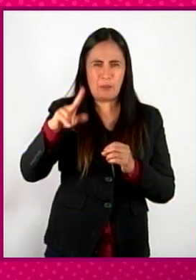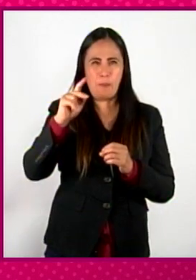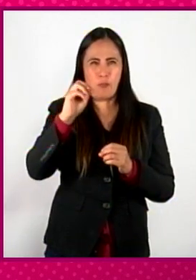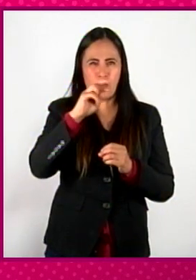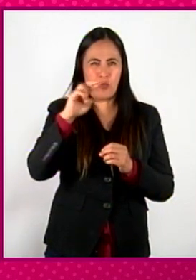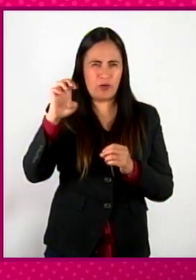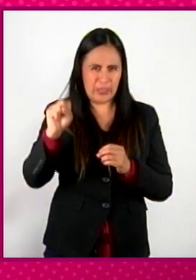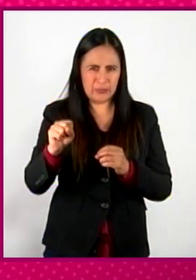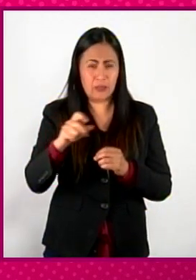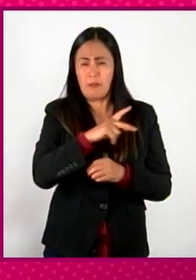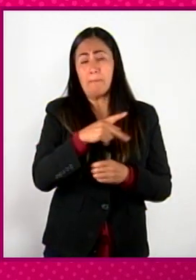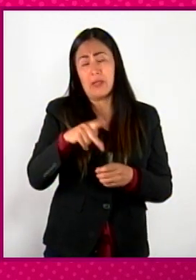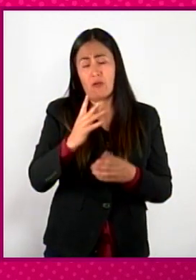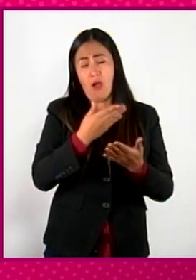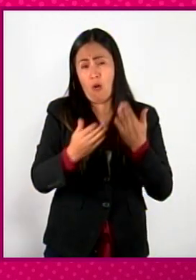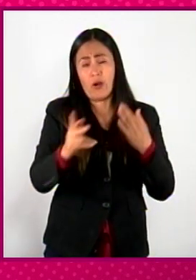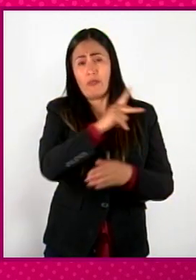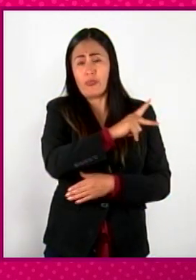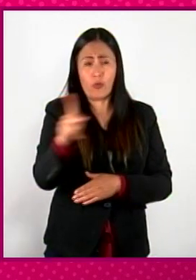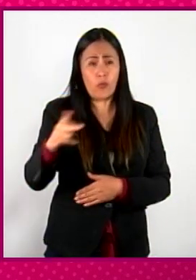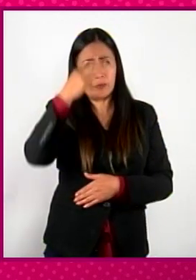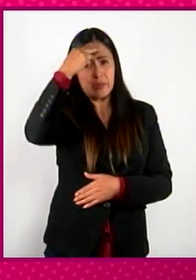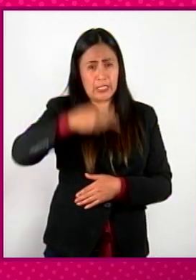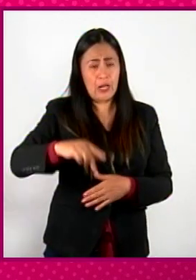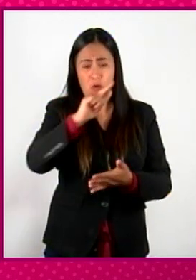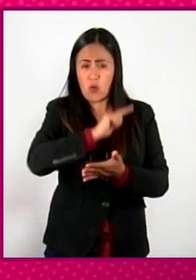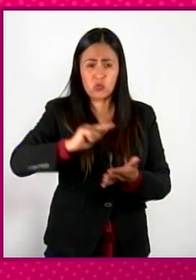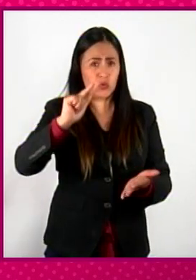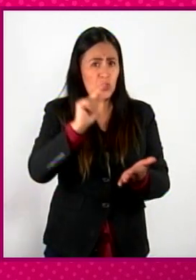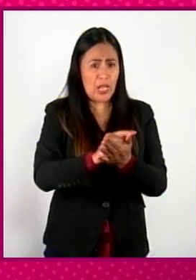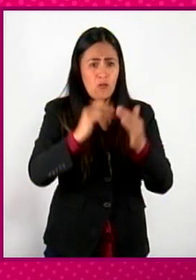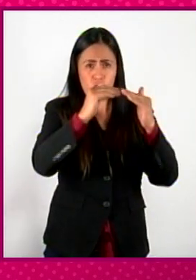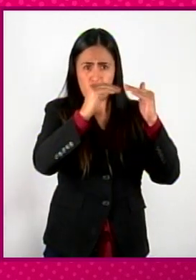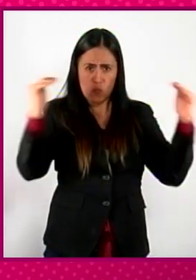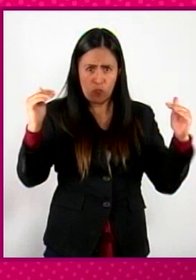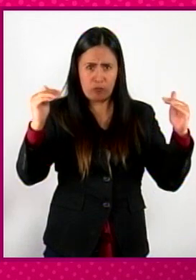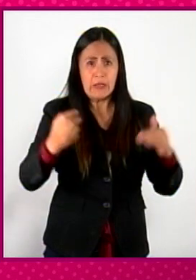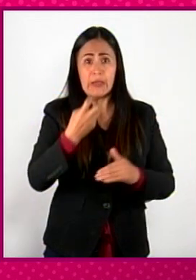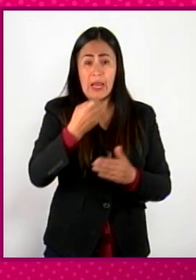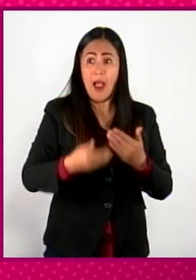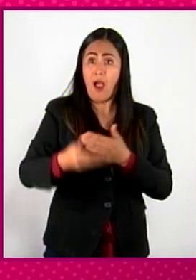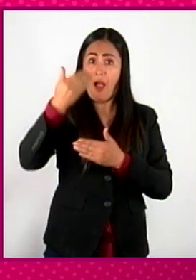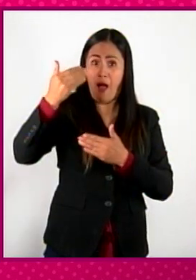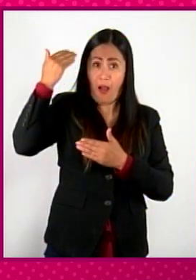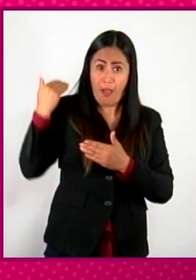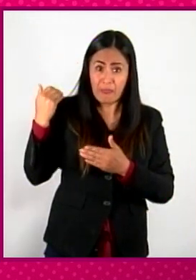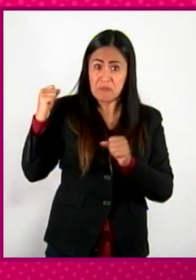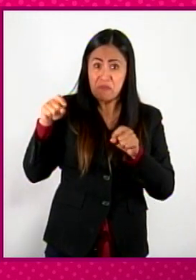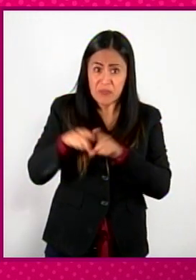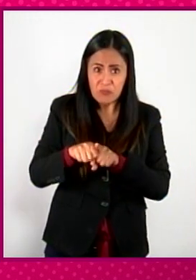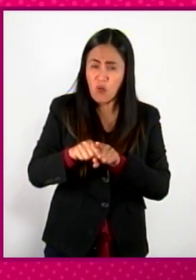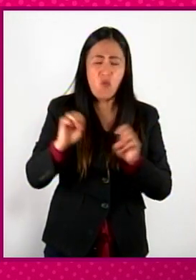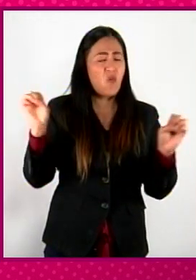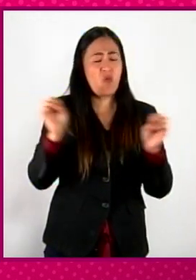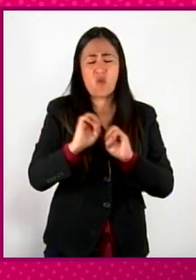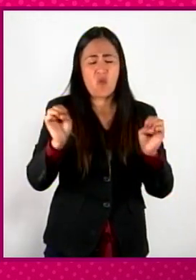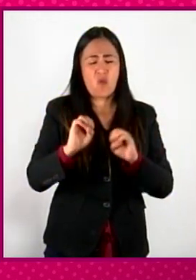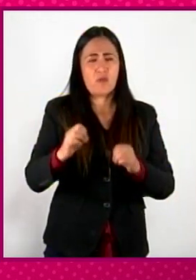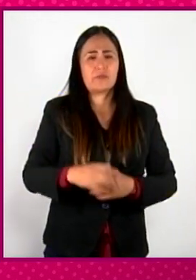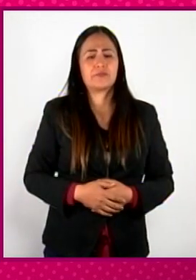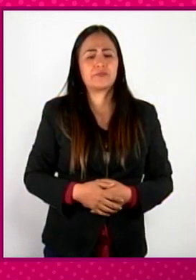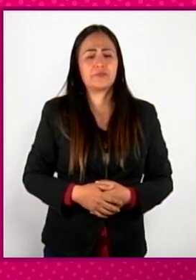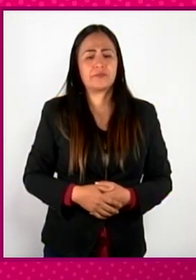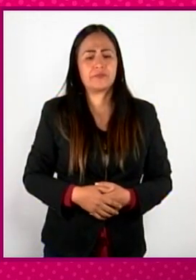y todos vamos a ser iguales ante la ley. Eso no pasaba en el México o en el México de Reynal o en Nueva España.